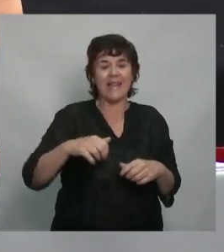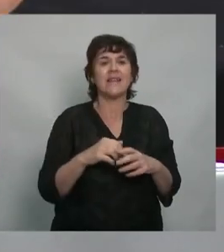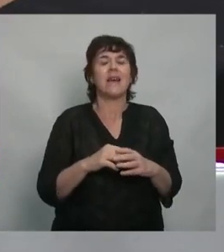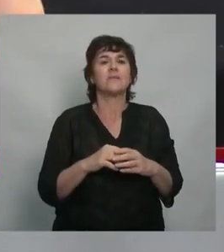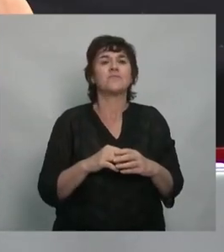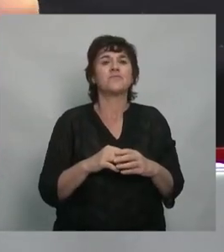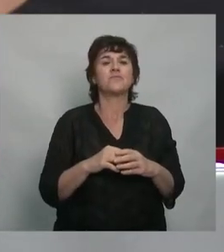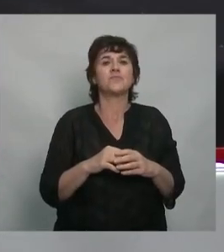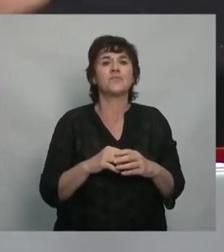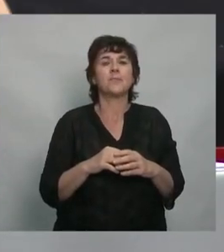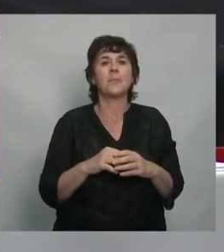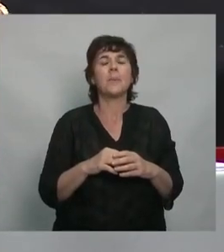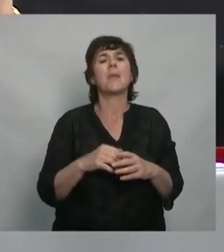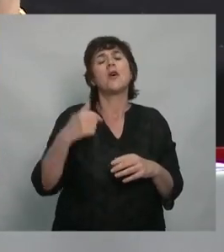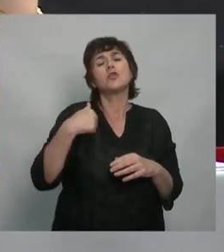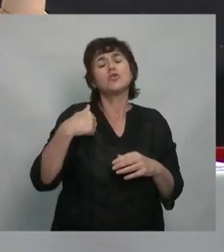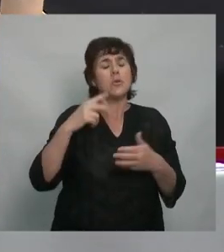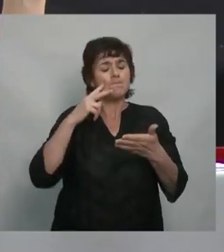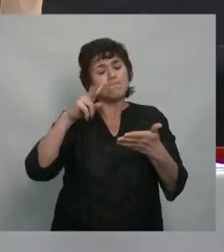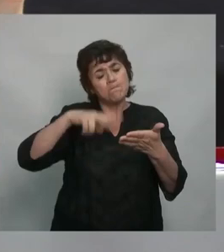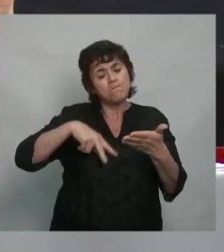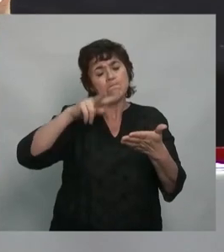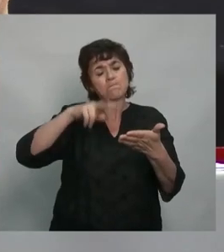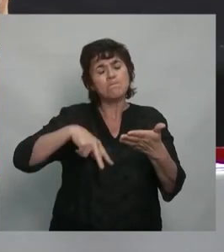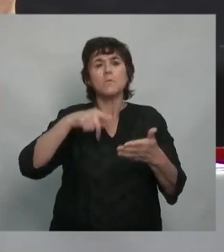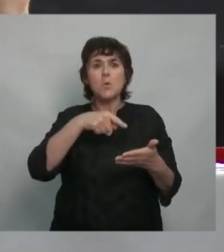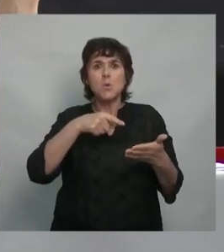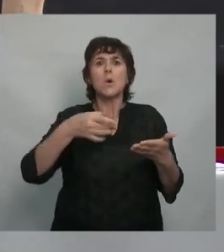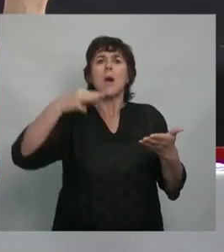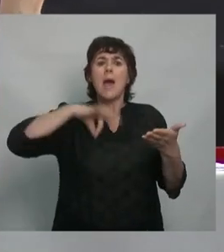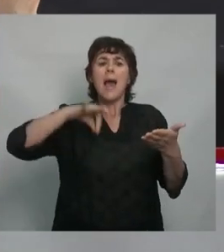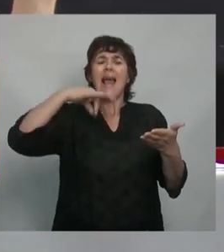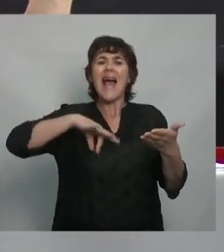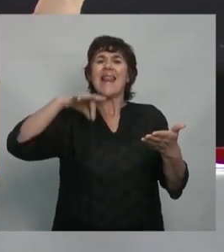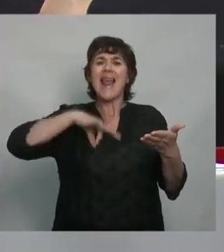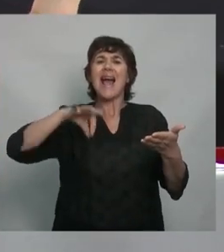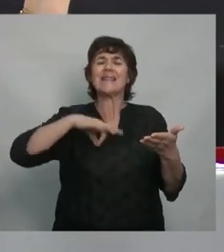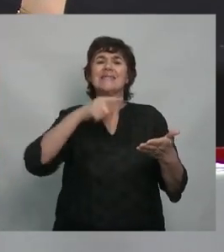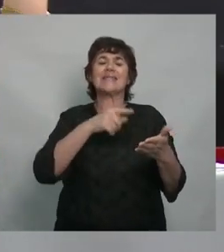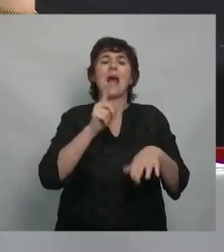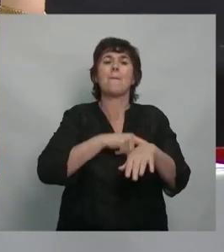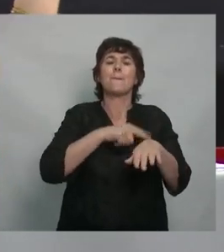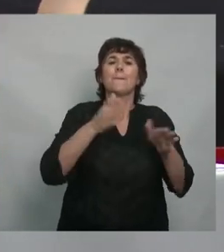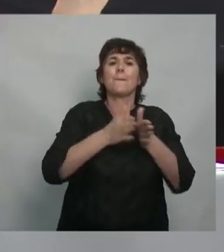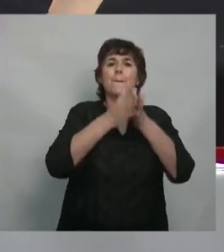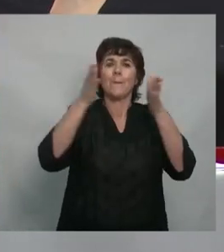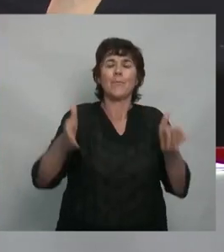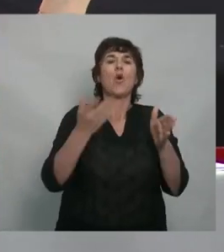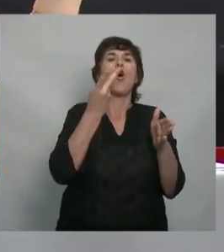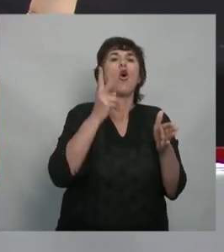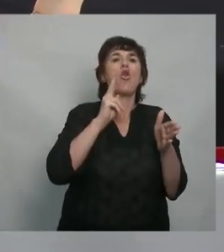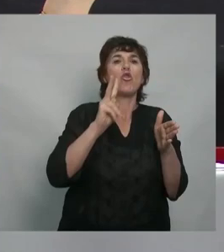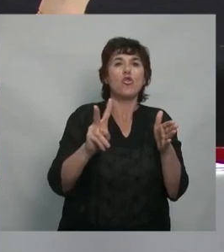y estaba mirando su ganancia operativa en el periodo desde el